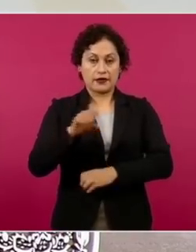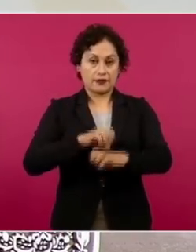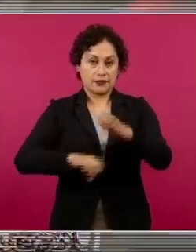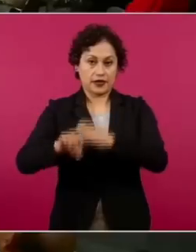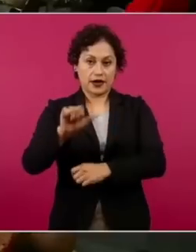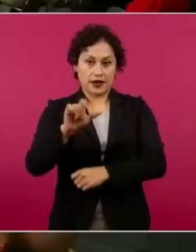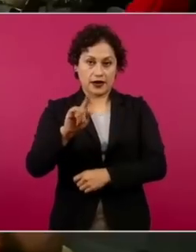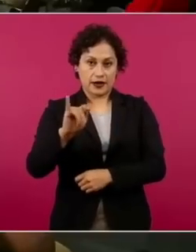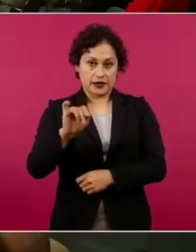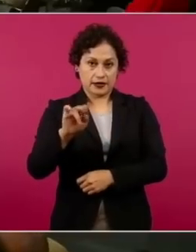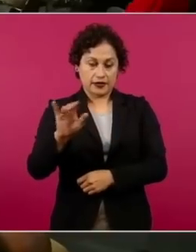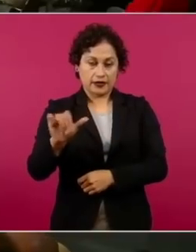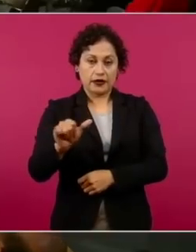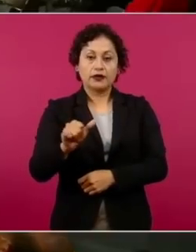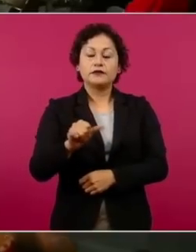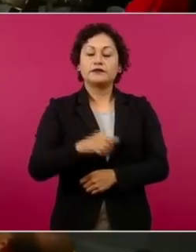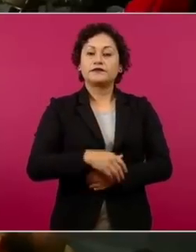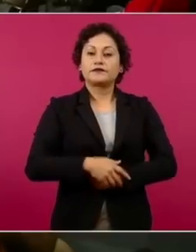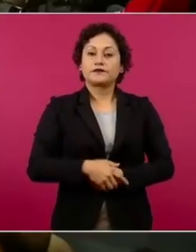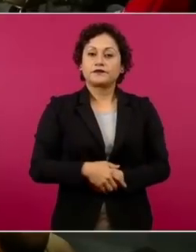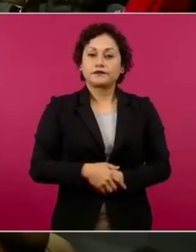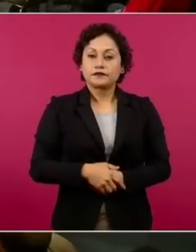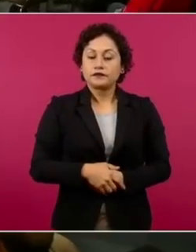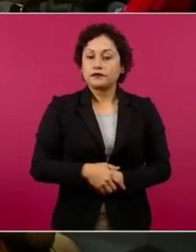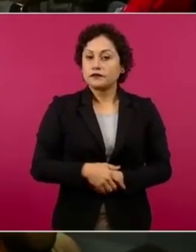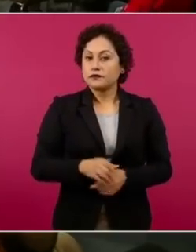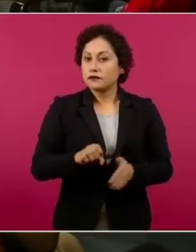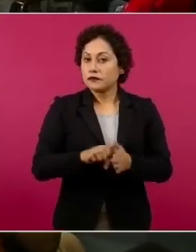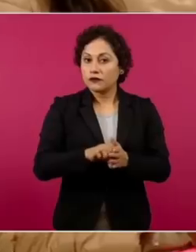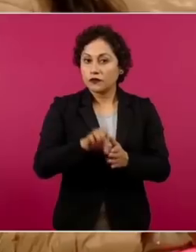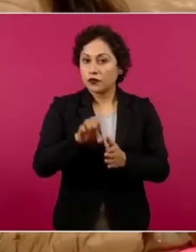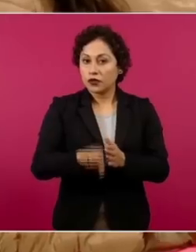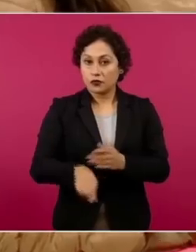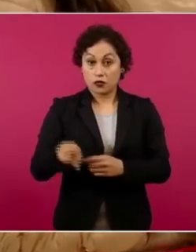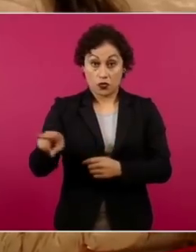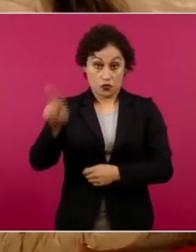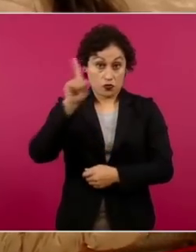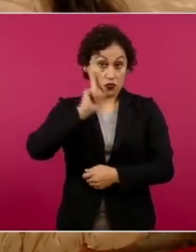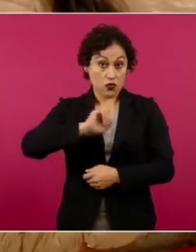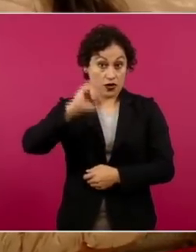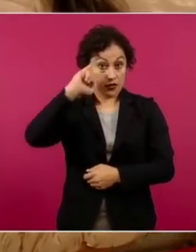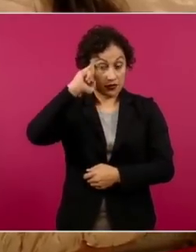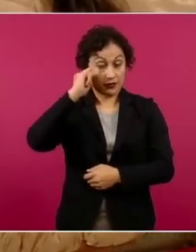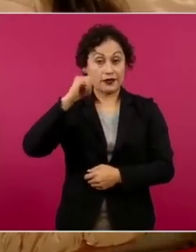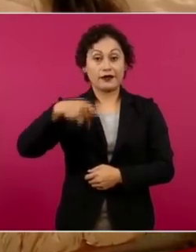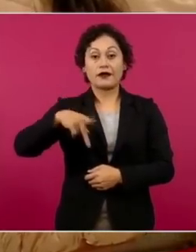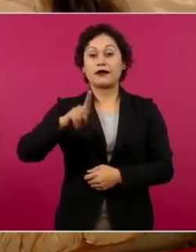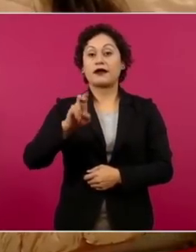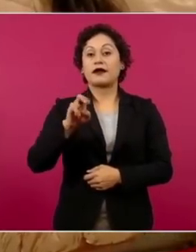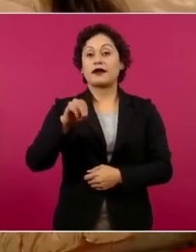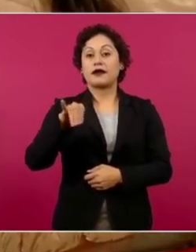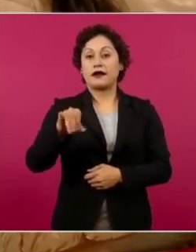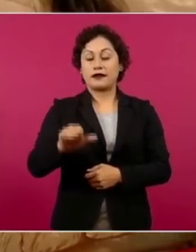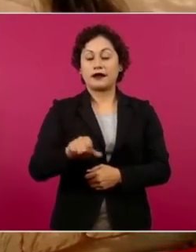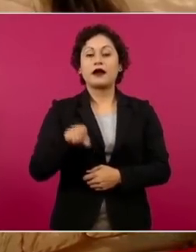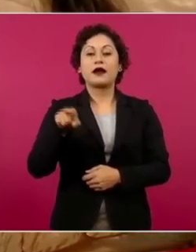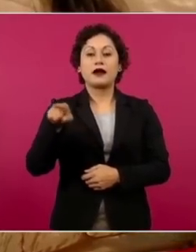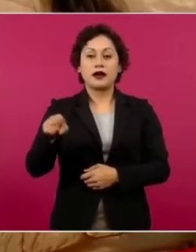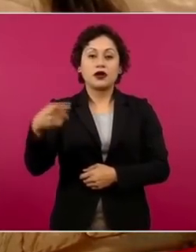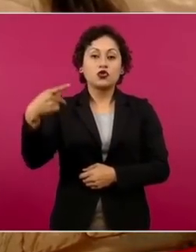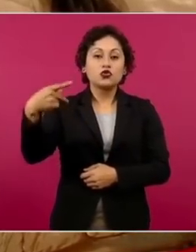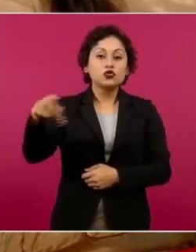Y en el caso de Kenia Hernández, también el abogado